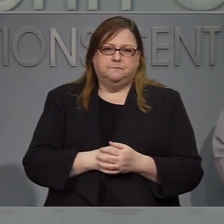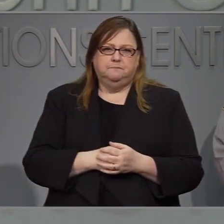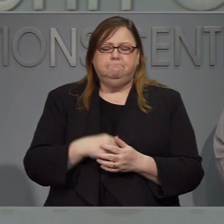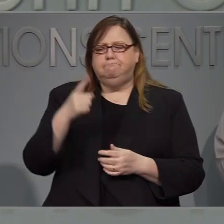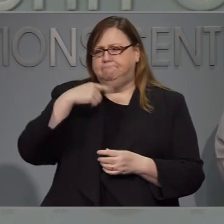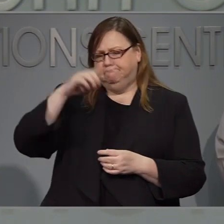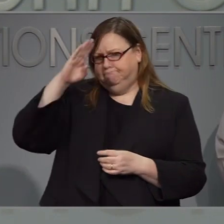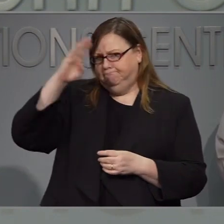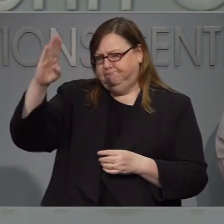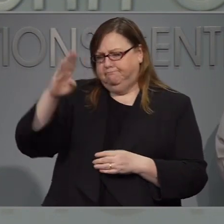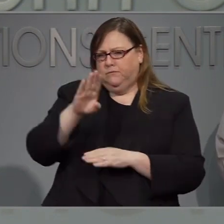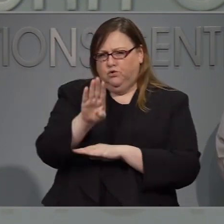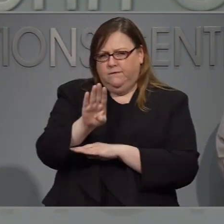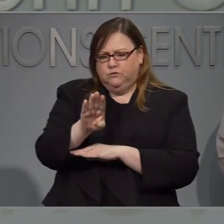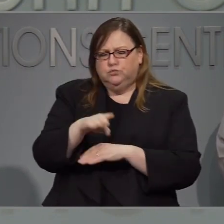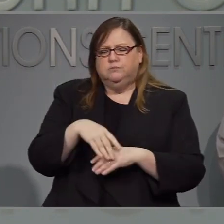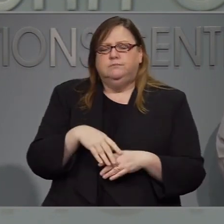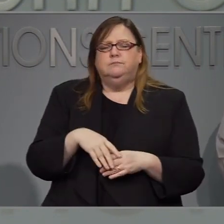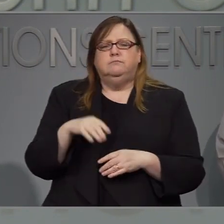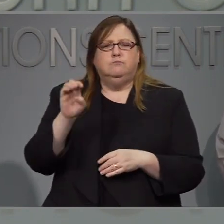Buenas tardes a todos.